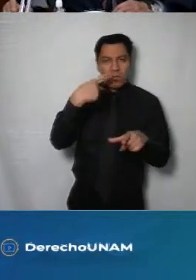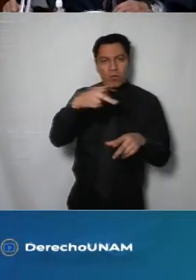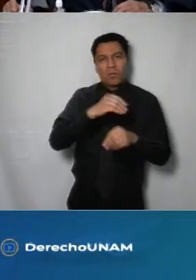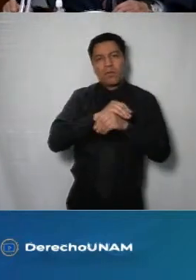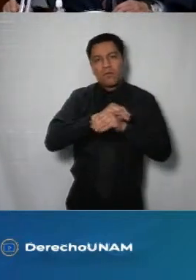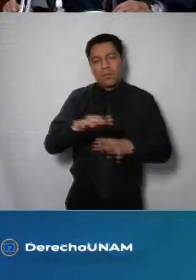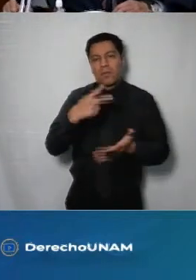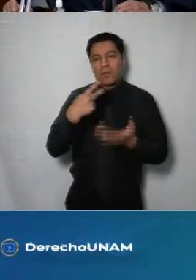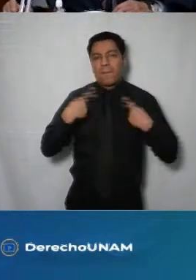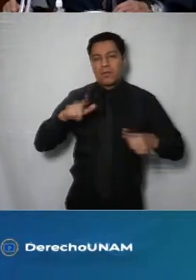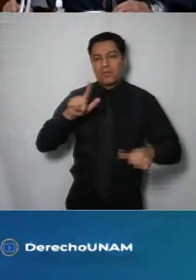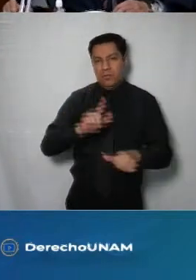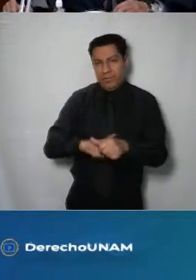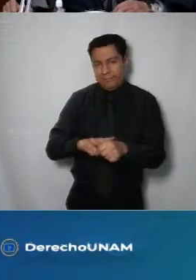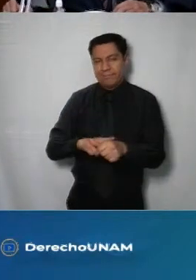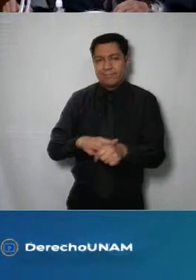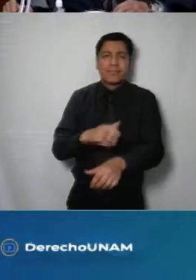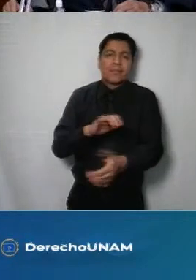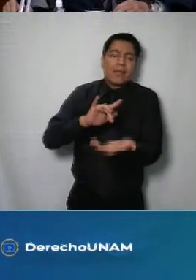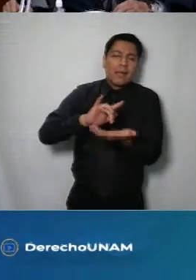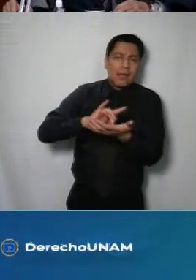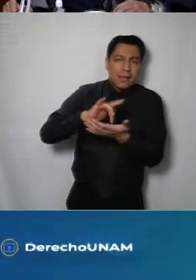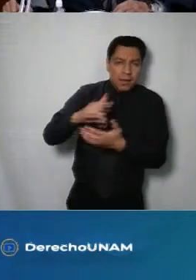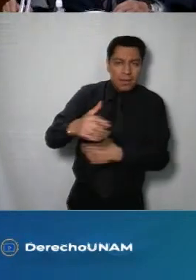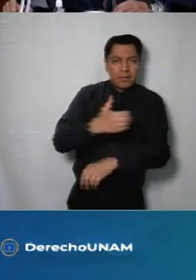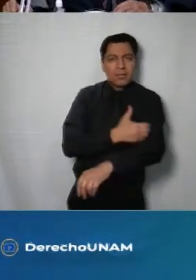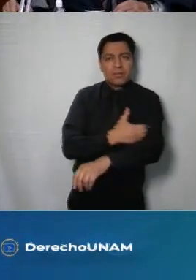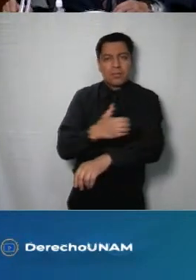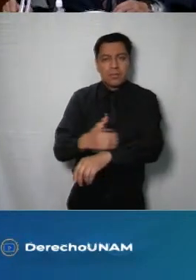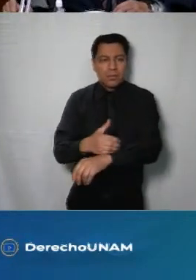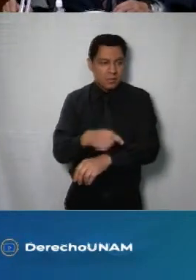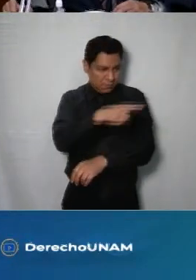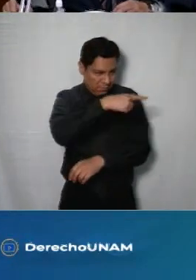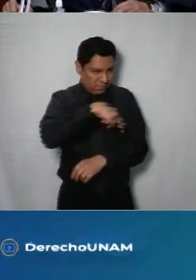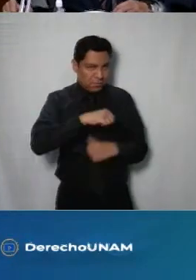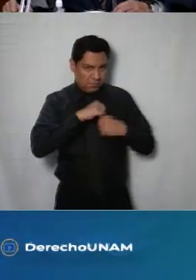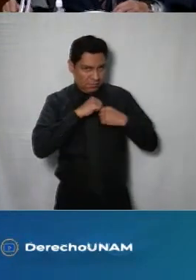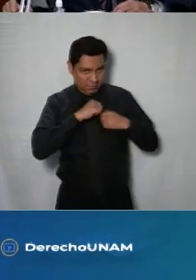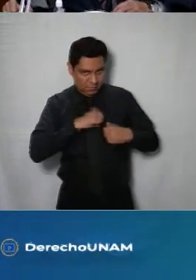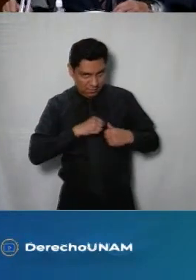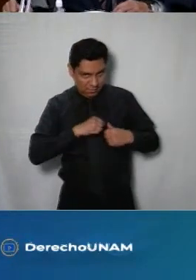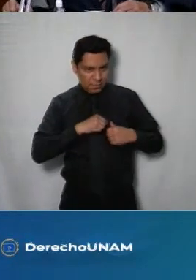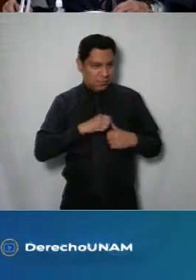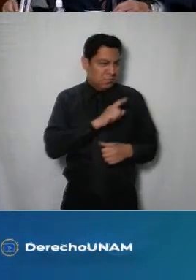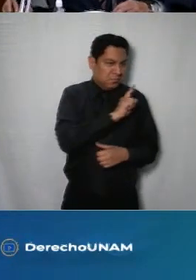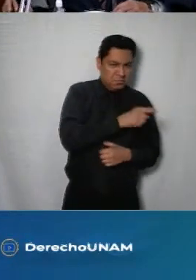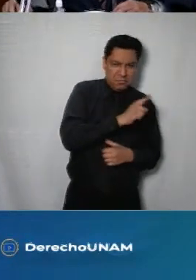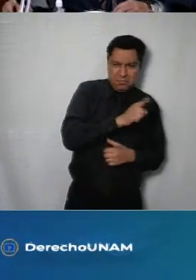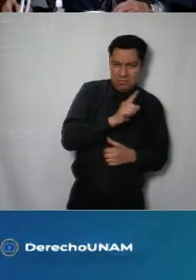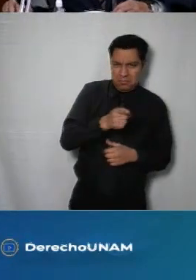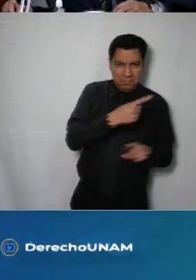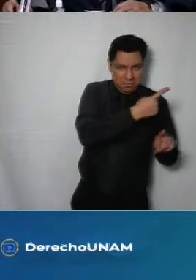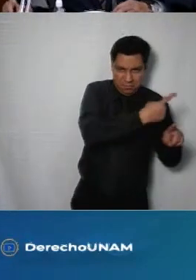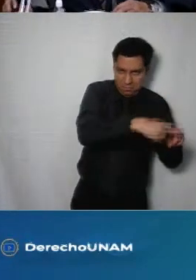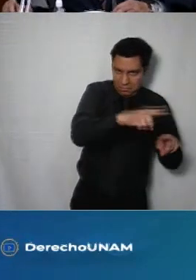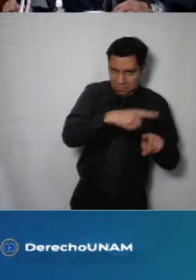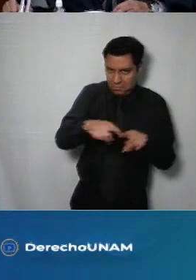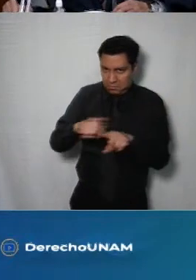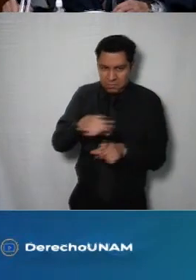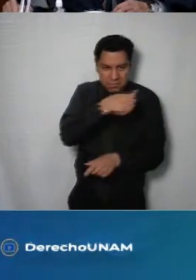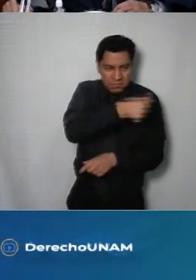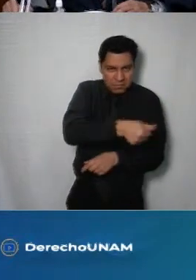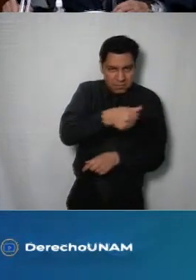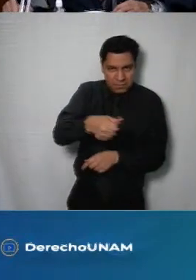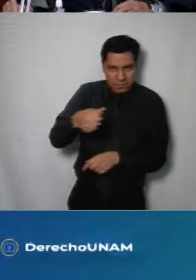agradecimiento a mis compañeras de pleno a Mari Carmen Ava a Marina San Martín a la comisionada Enríquez y